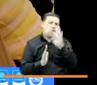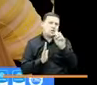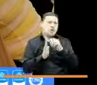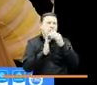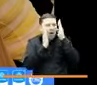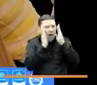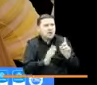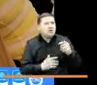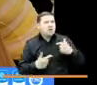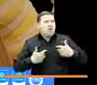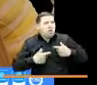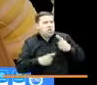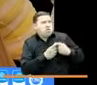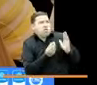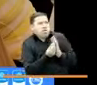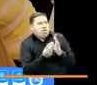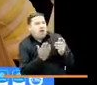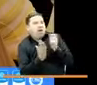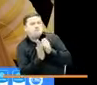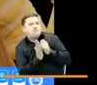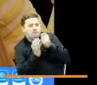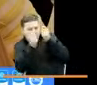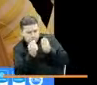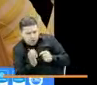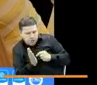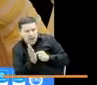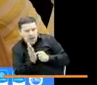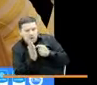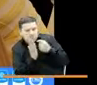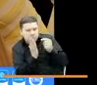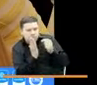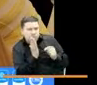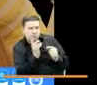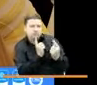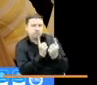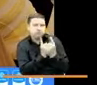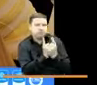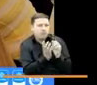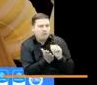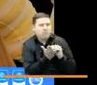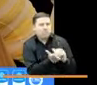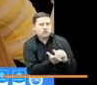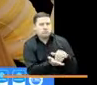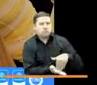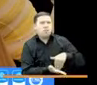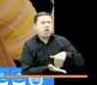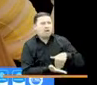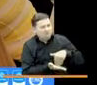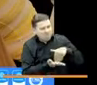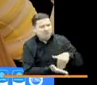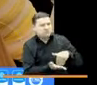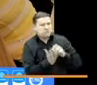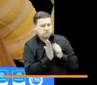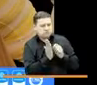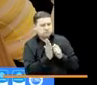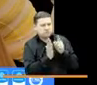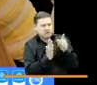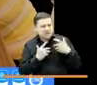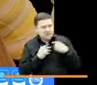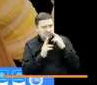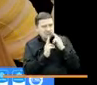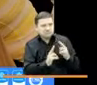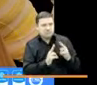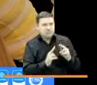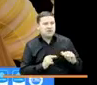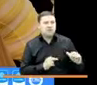atención allí y también lograr hacer el robustecimiento, lograr que ese Registro Único de Víctimas que tenemos